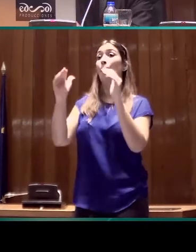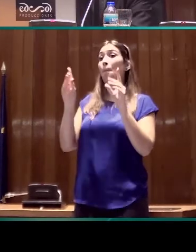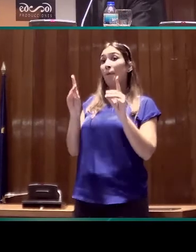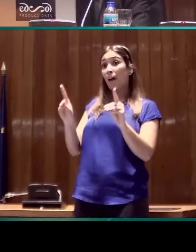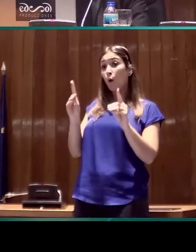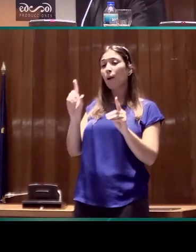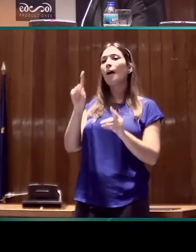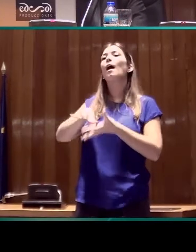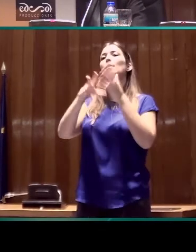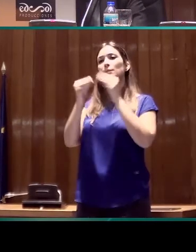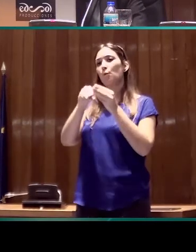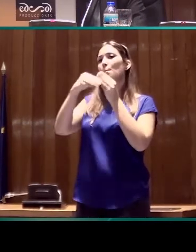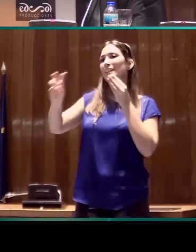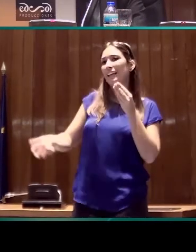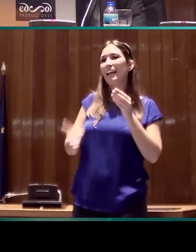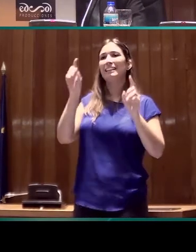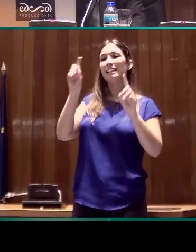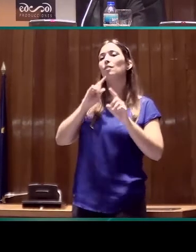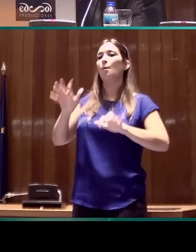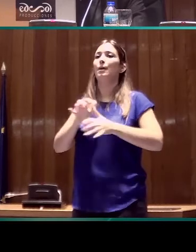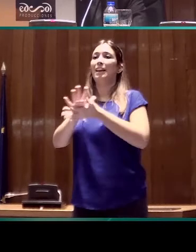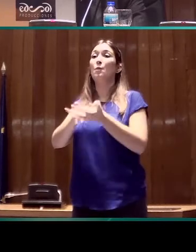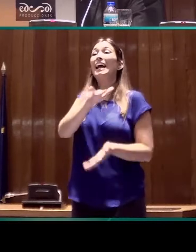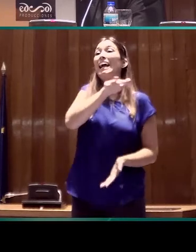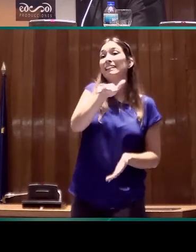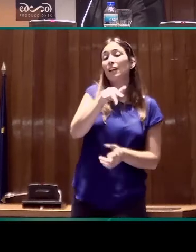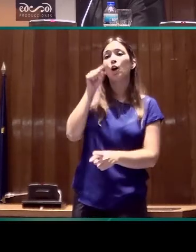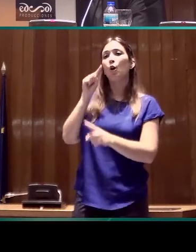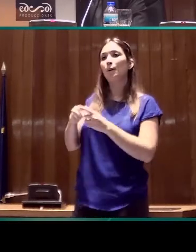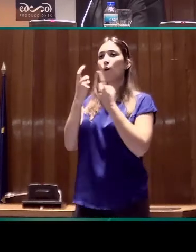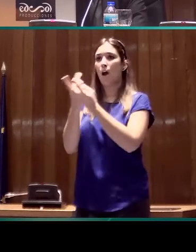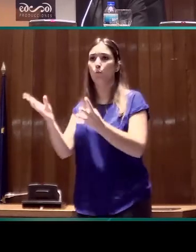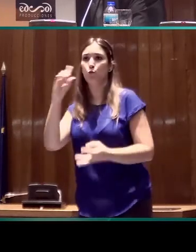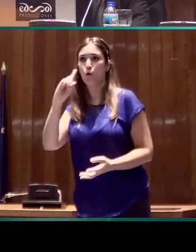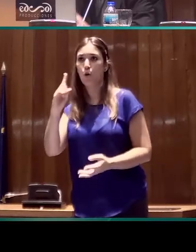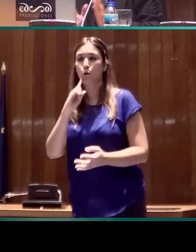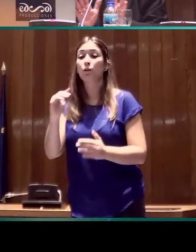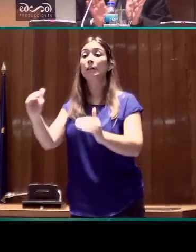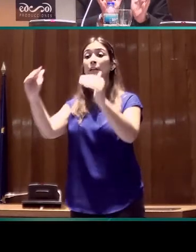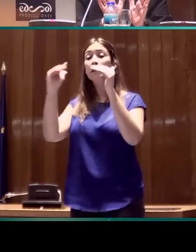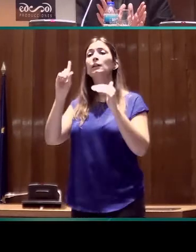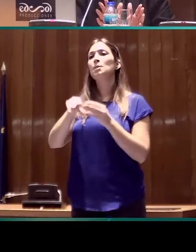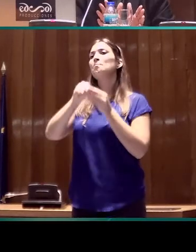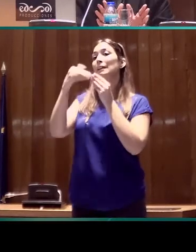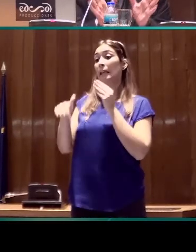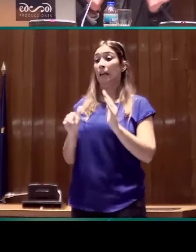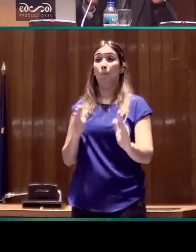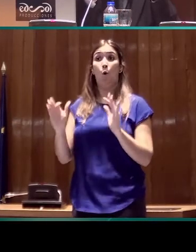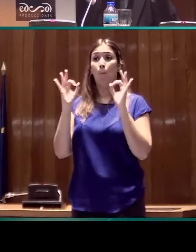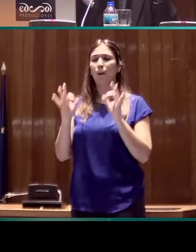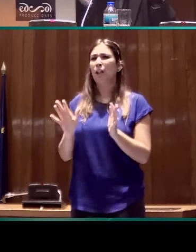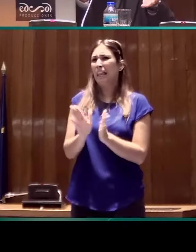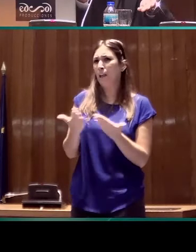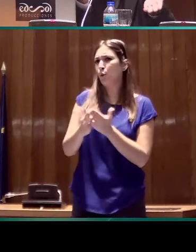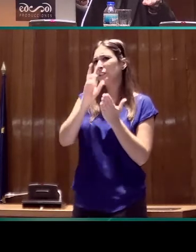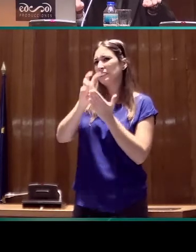en adaptación de materiales de enseñanza-aprendizaje de la lengua castellana para estudiantes sordos. Tenemos materiales en este momento, libros